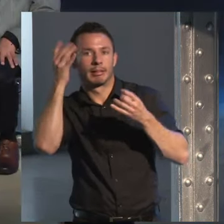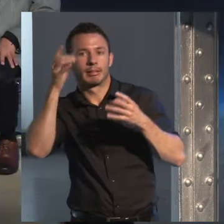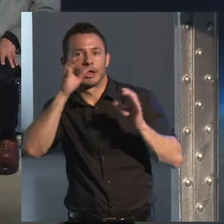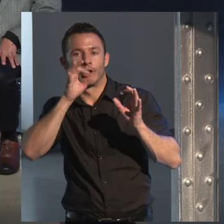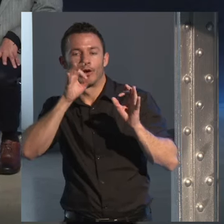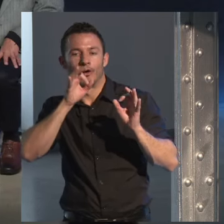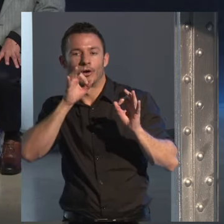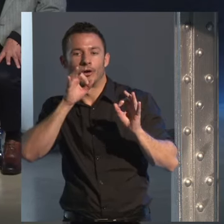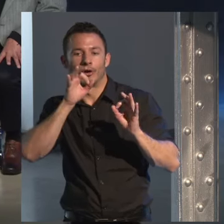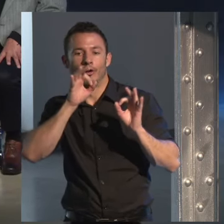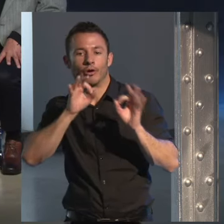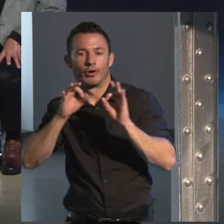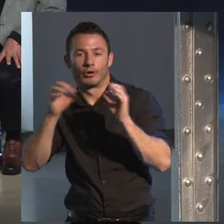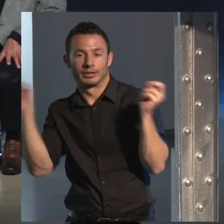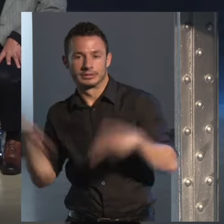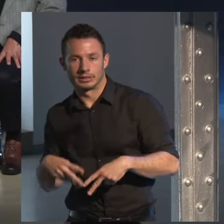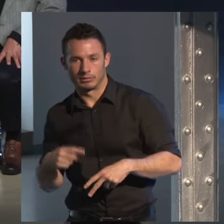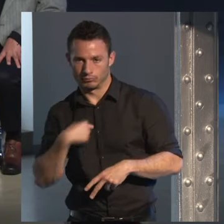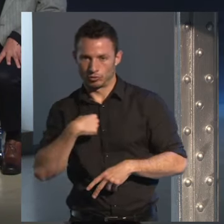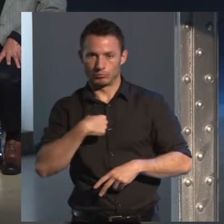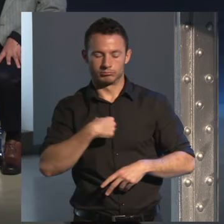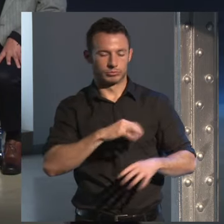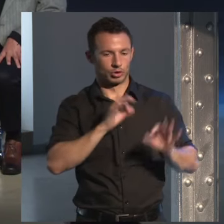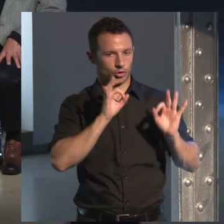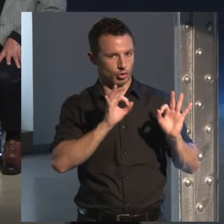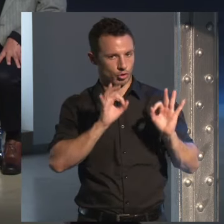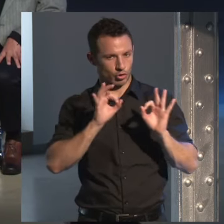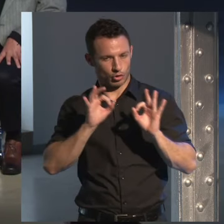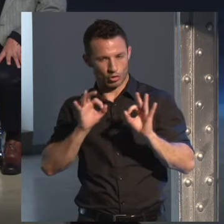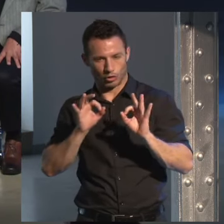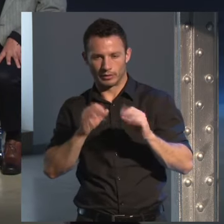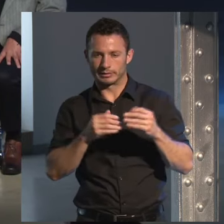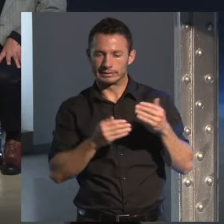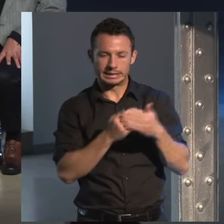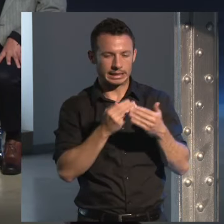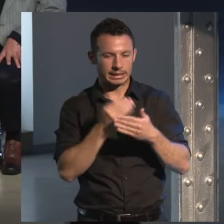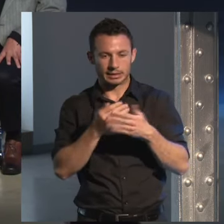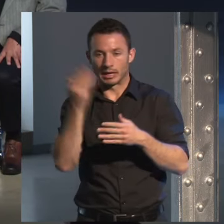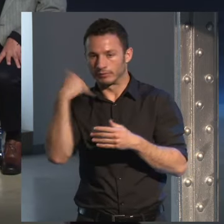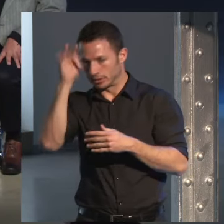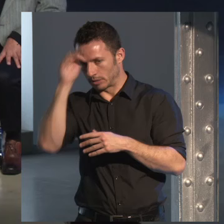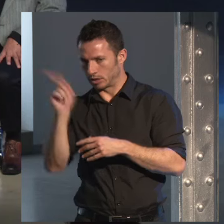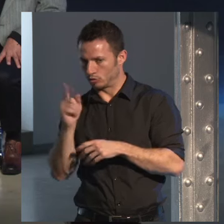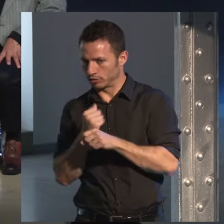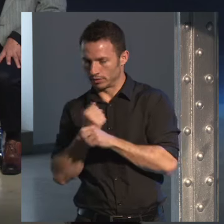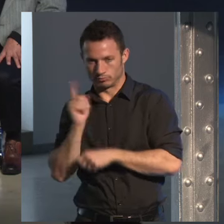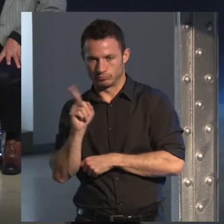muy organizada trabajo prácticamente cada día menos los fines de semana debo decirlo